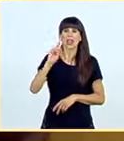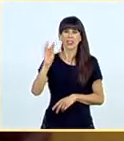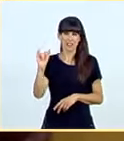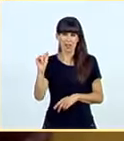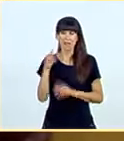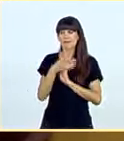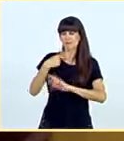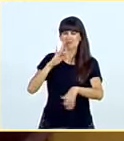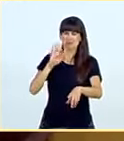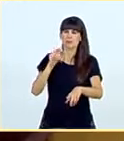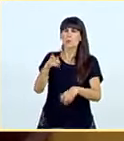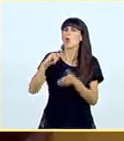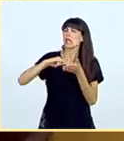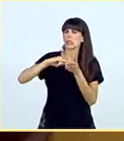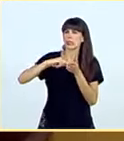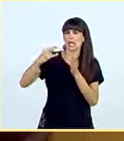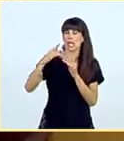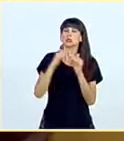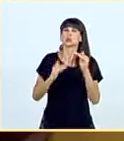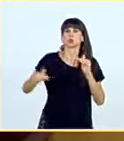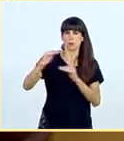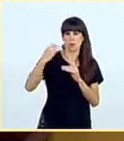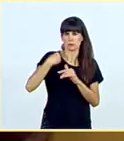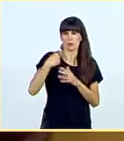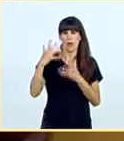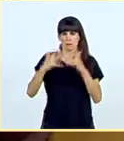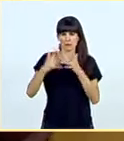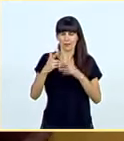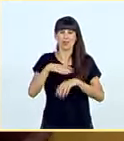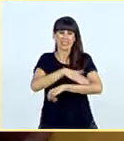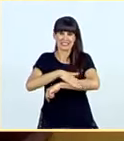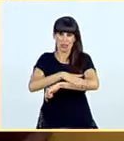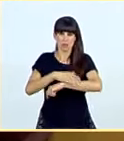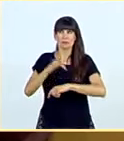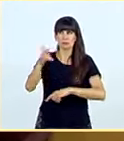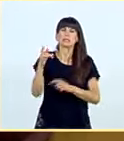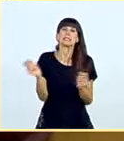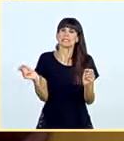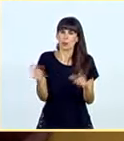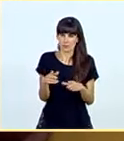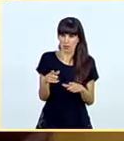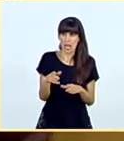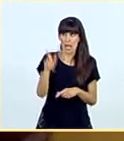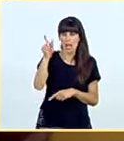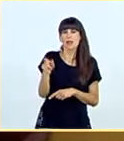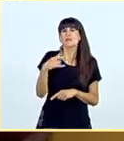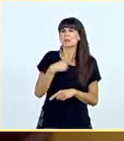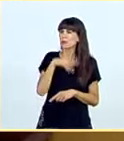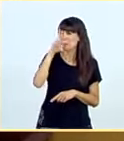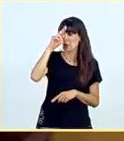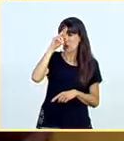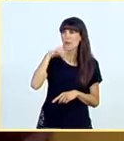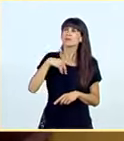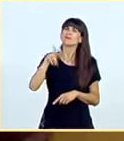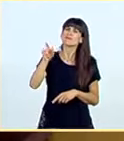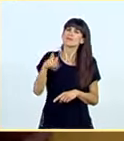es una técnica superior de la Administración del Estado. Es exactamente de la Seguridad Social. Me preocupa muchísimo que